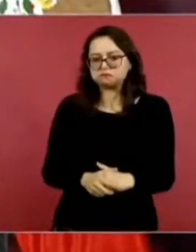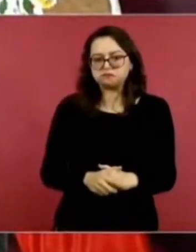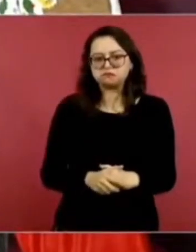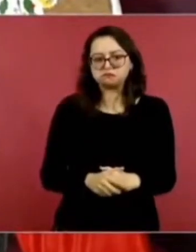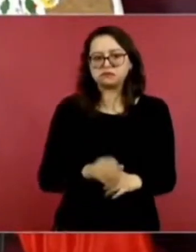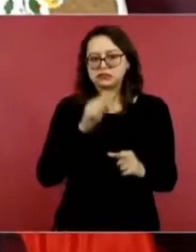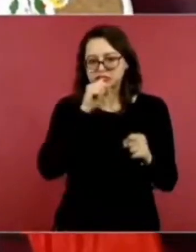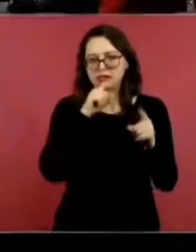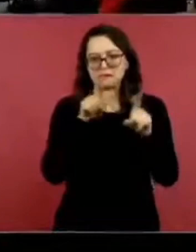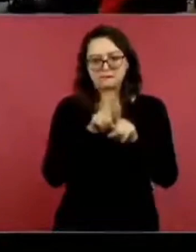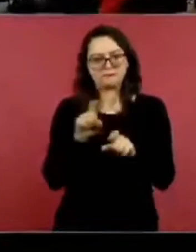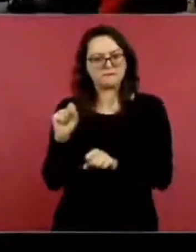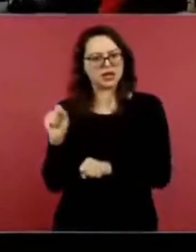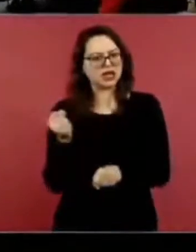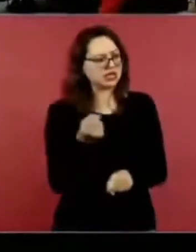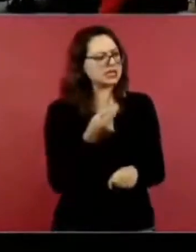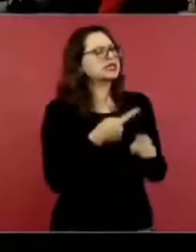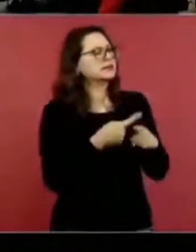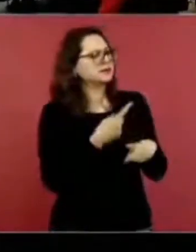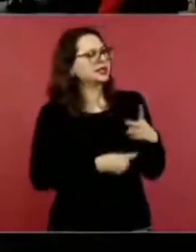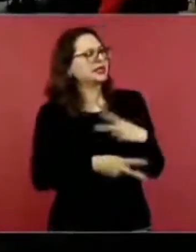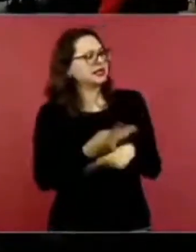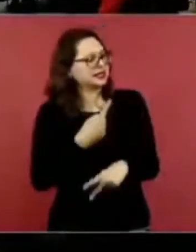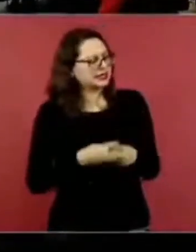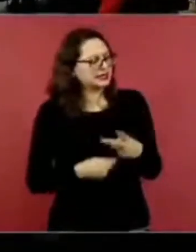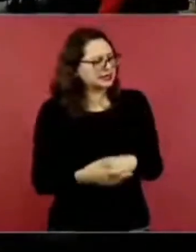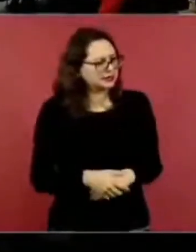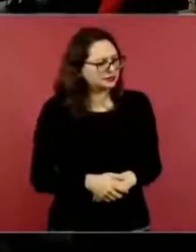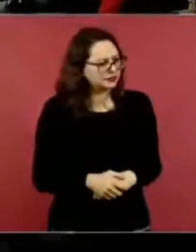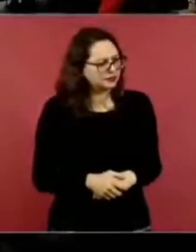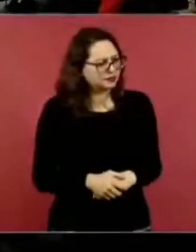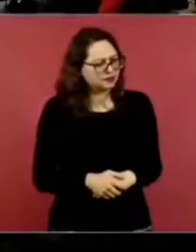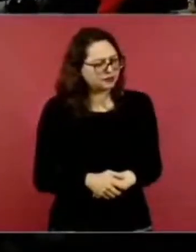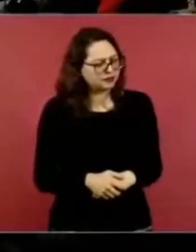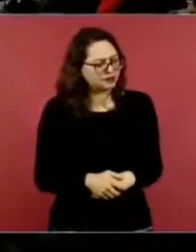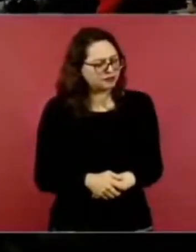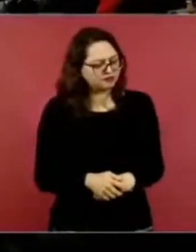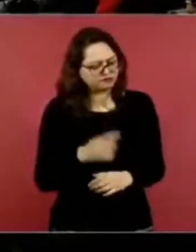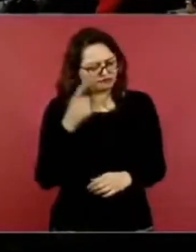béisbolistas, creo que, no sé si hoy,